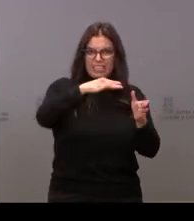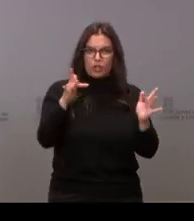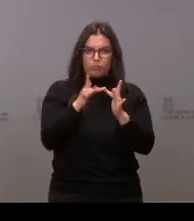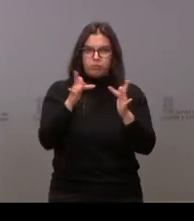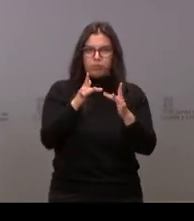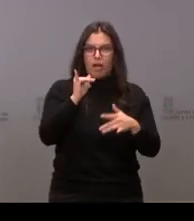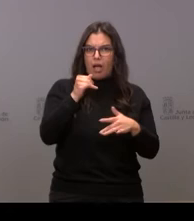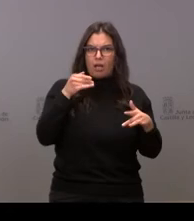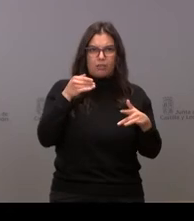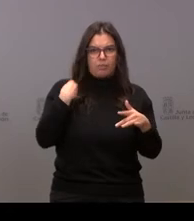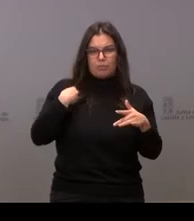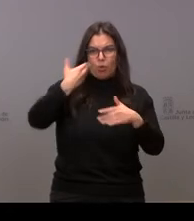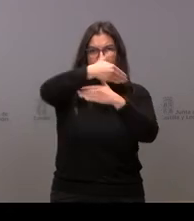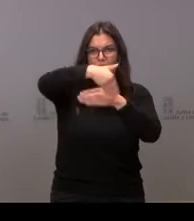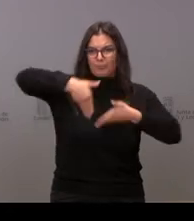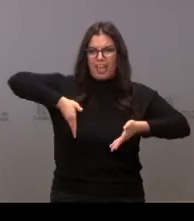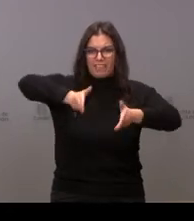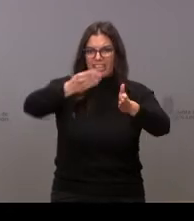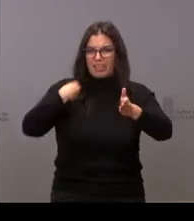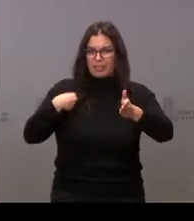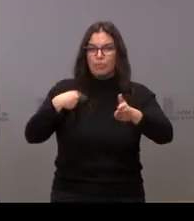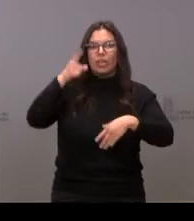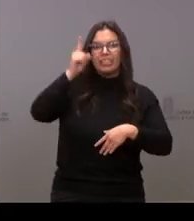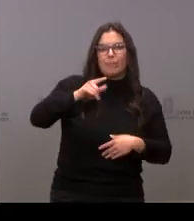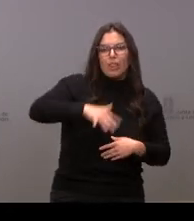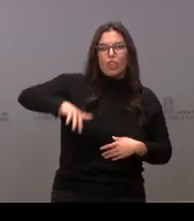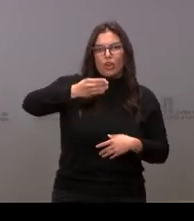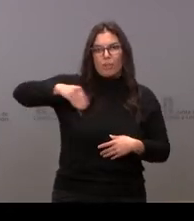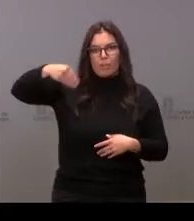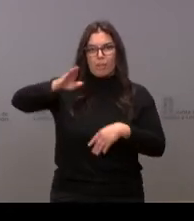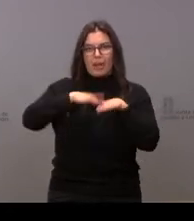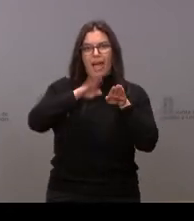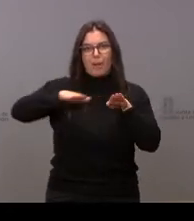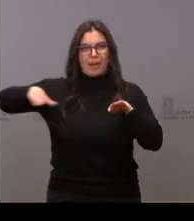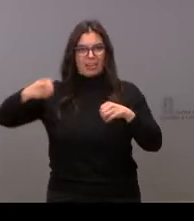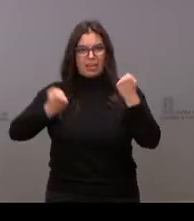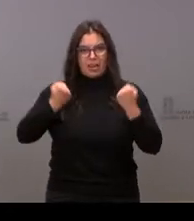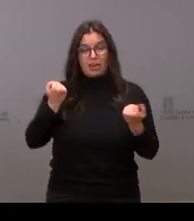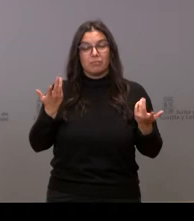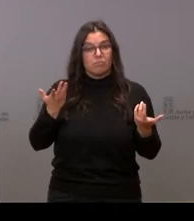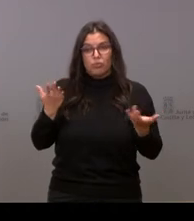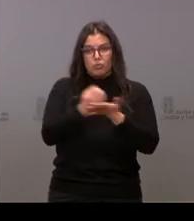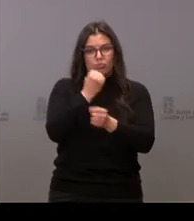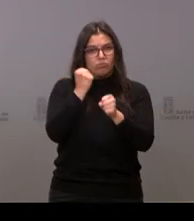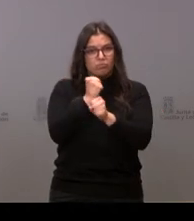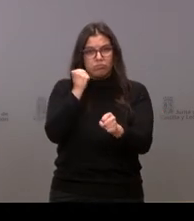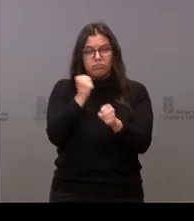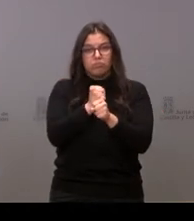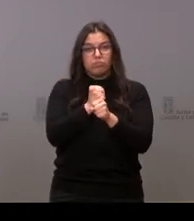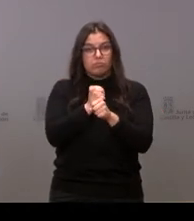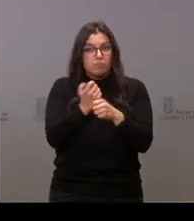avenida adyacente y también con zonas adicionales de aparcamiento. Estamos trabajando para